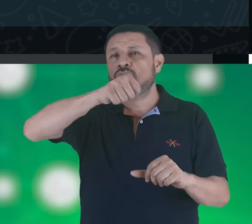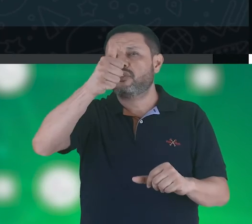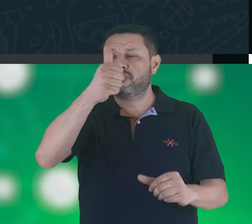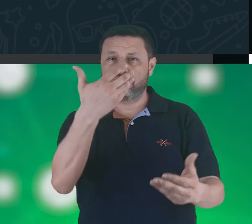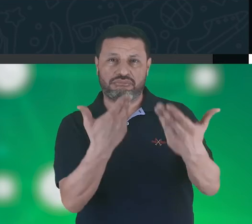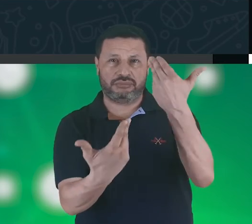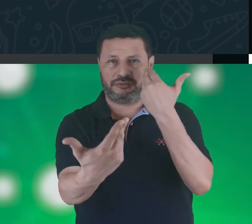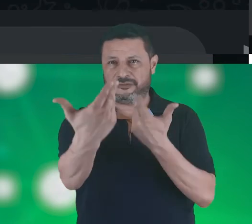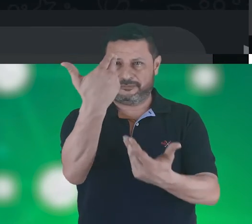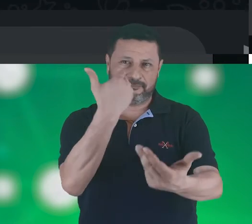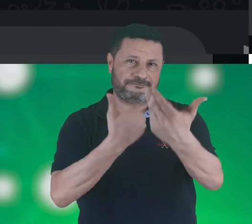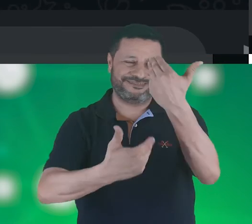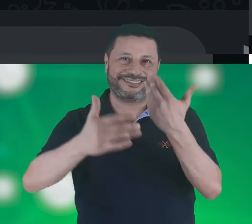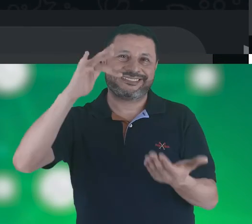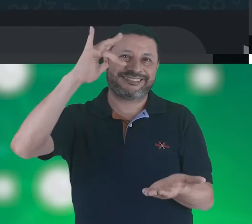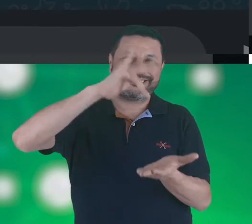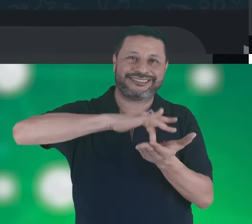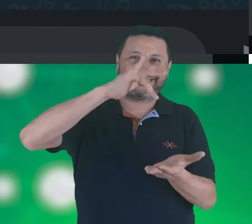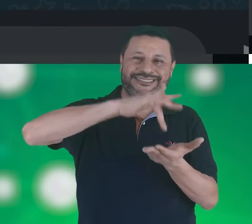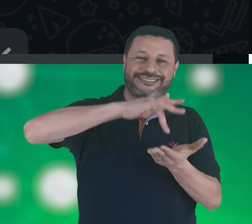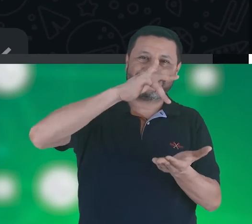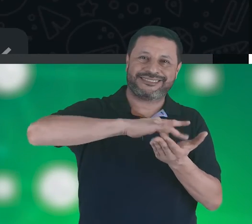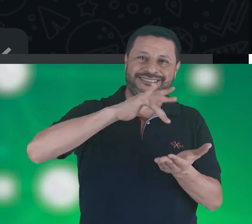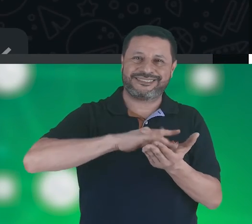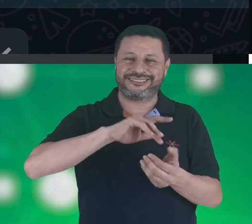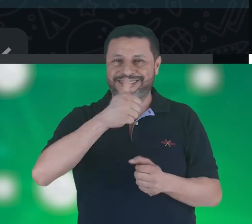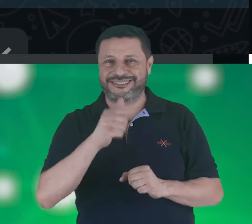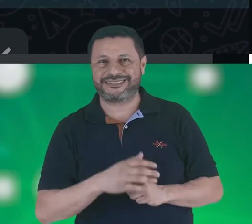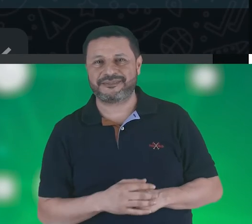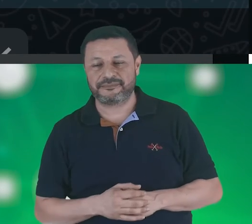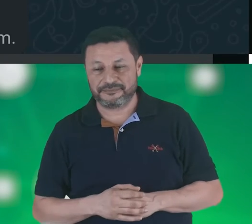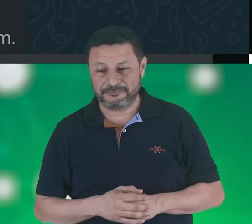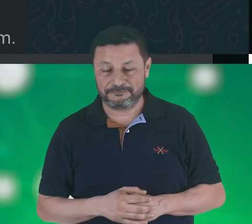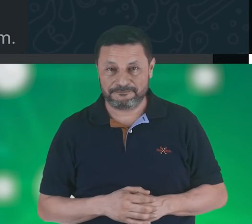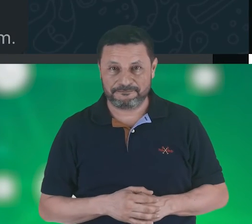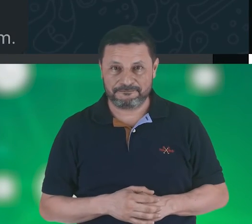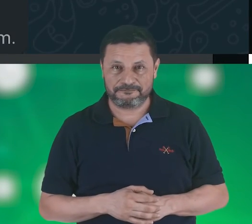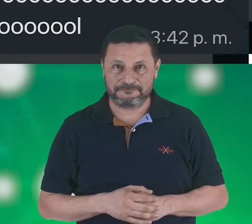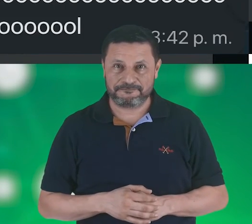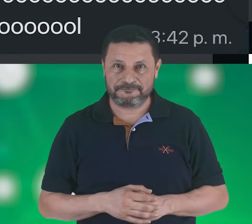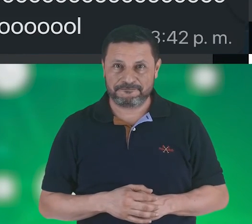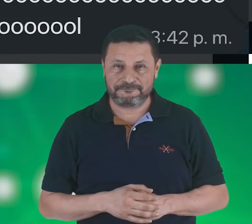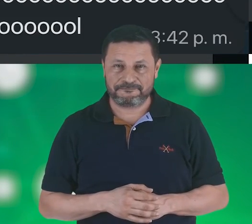posibilitar también la participación de otros deportistas.